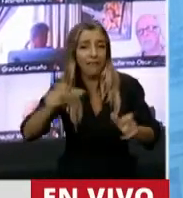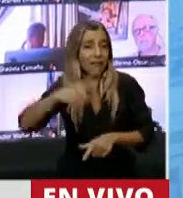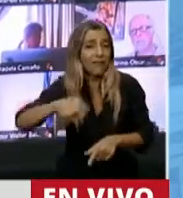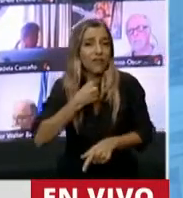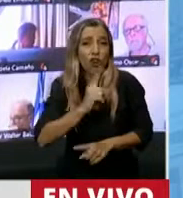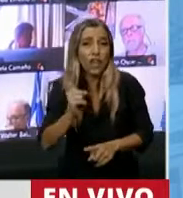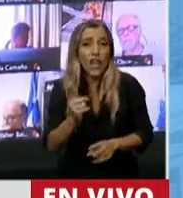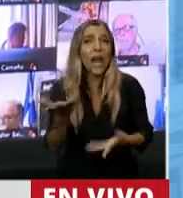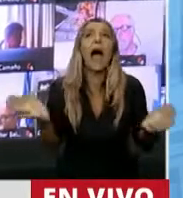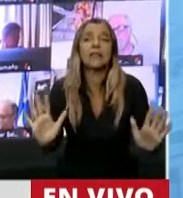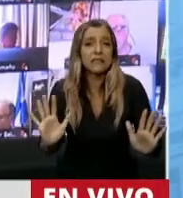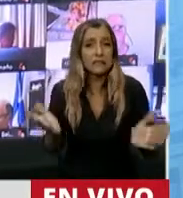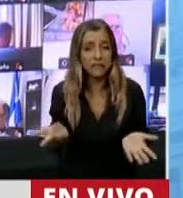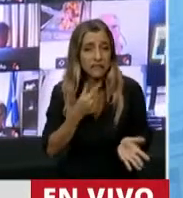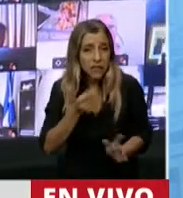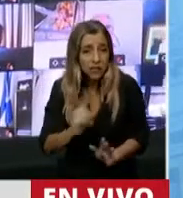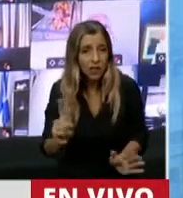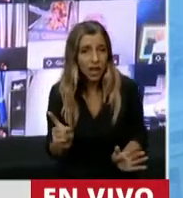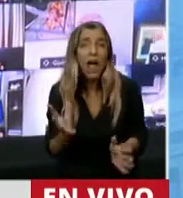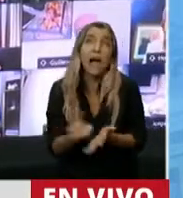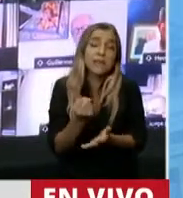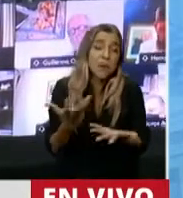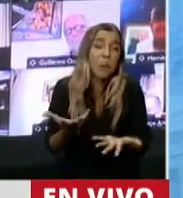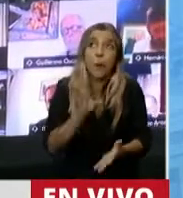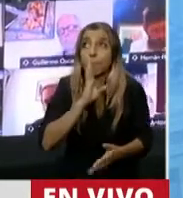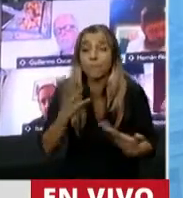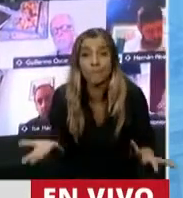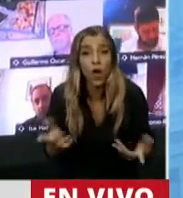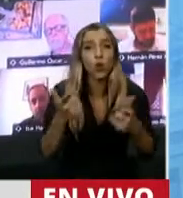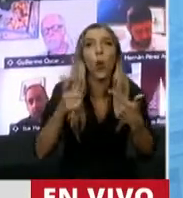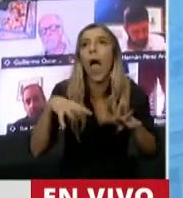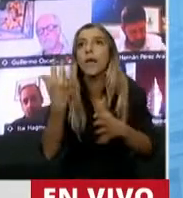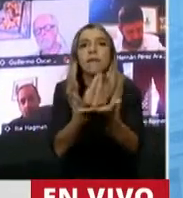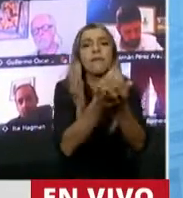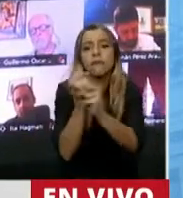necesidad, pero no quiere eso. Ya lo dije, el peronismo,